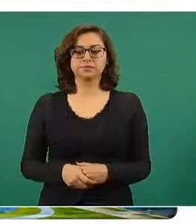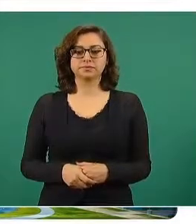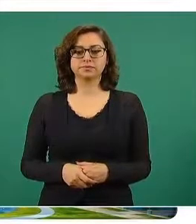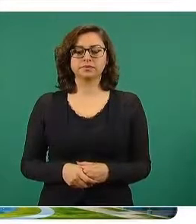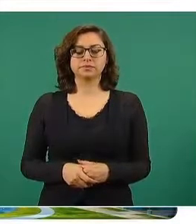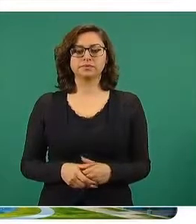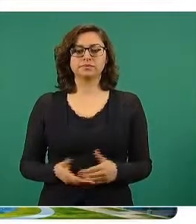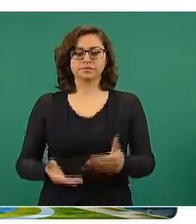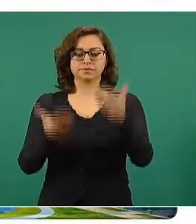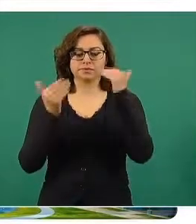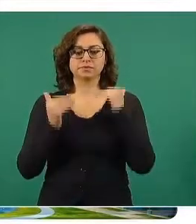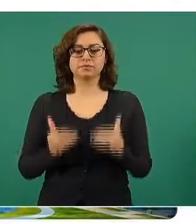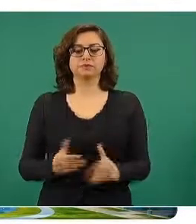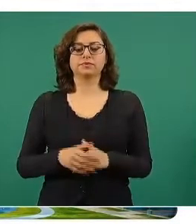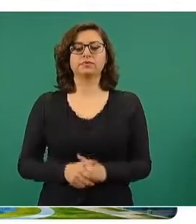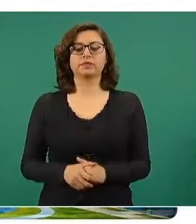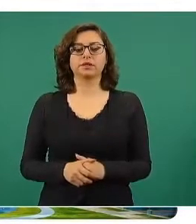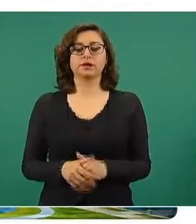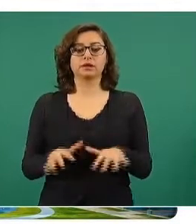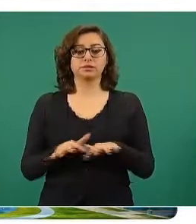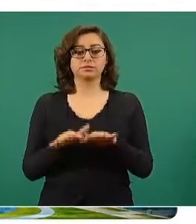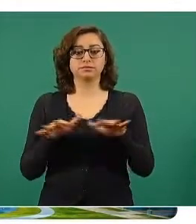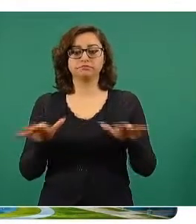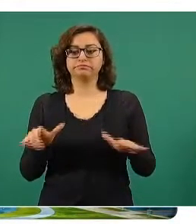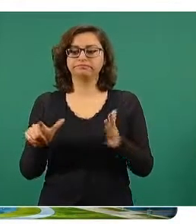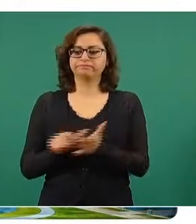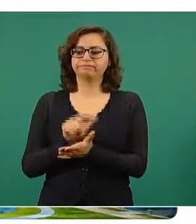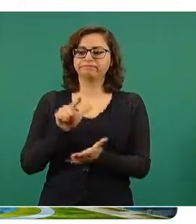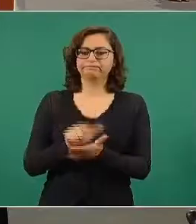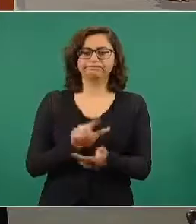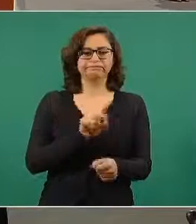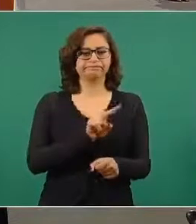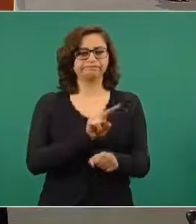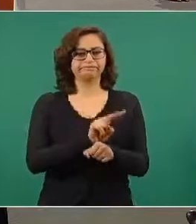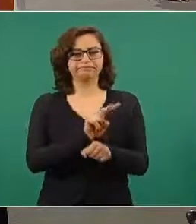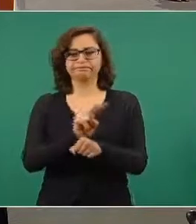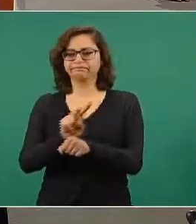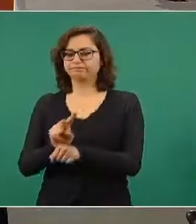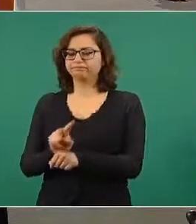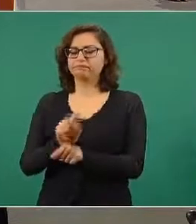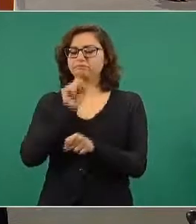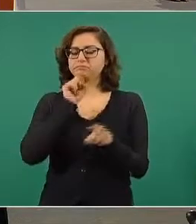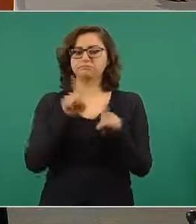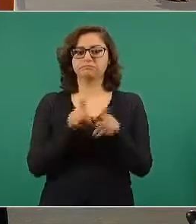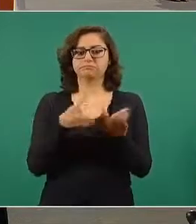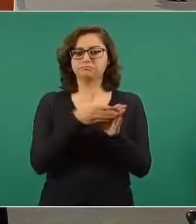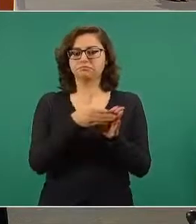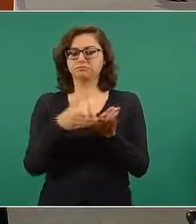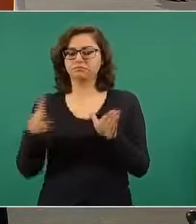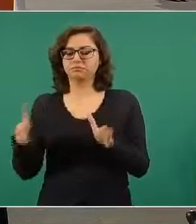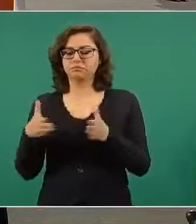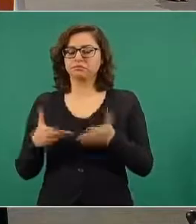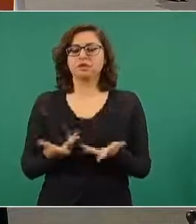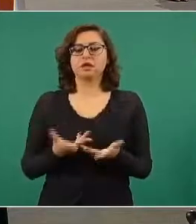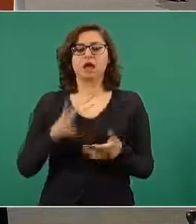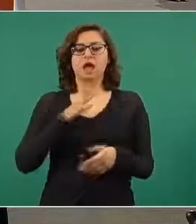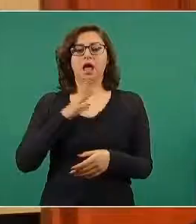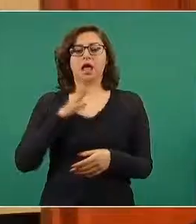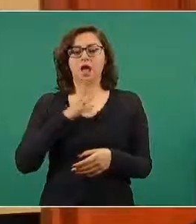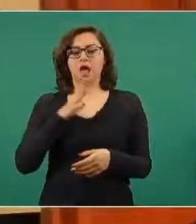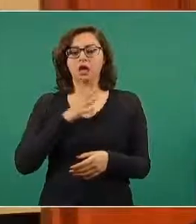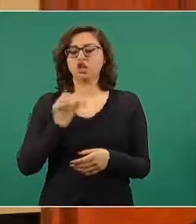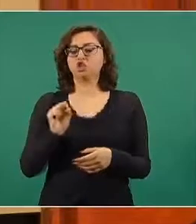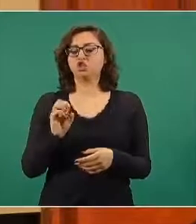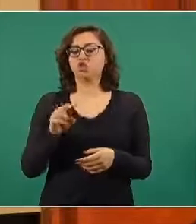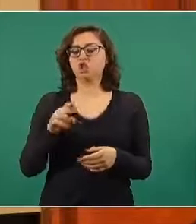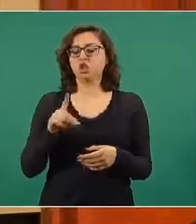en la mar, que son operaciones navales para la aplicación de la ley, en el mismo periodo, con la operación Sonda, con la operación Camarón y en la